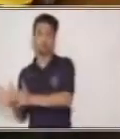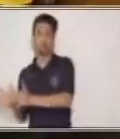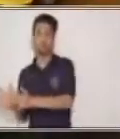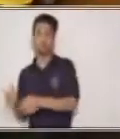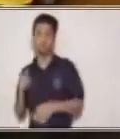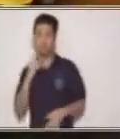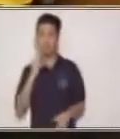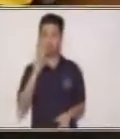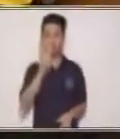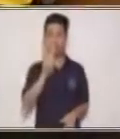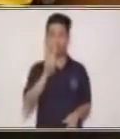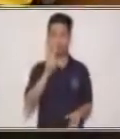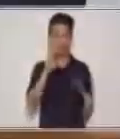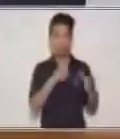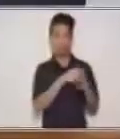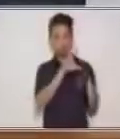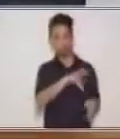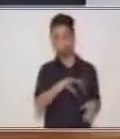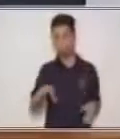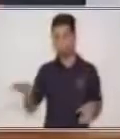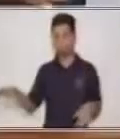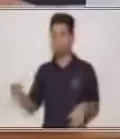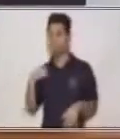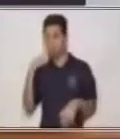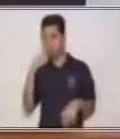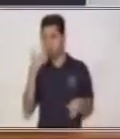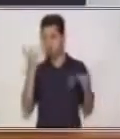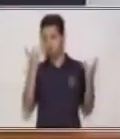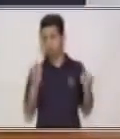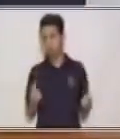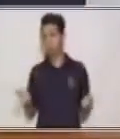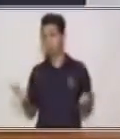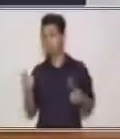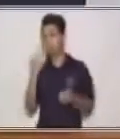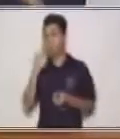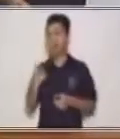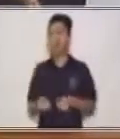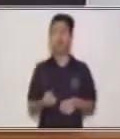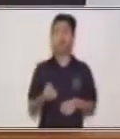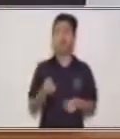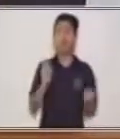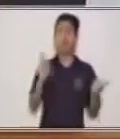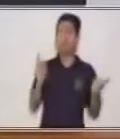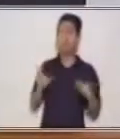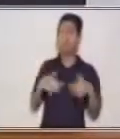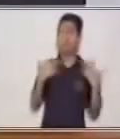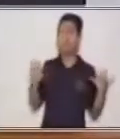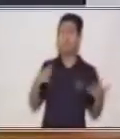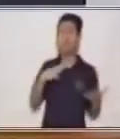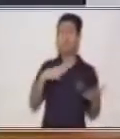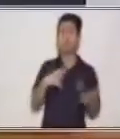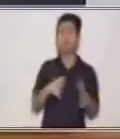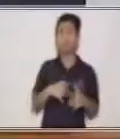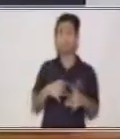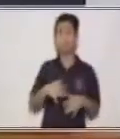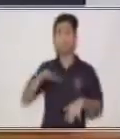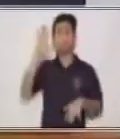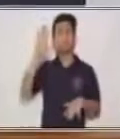Ahora quiero que me ayudes a contar. Porque vamos a ver en cuál de estos grupos hay más elementos. Vamos.